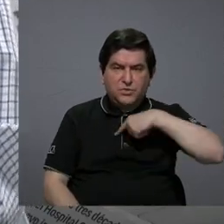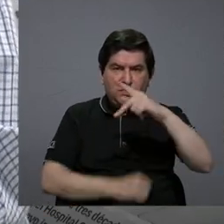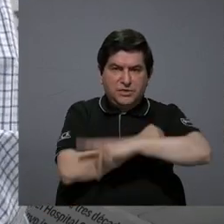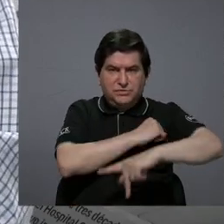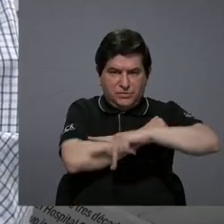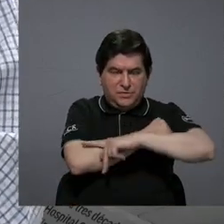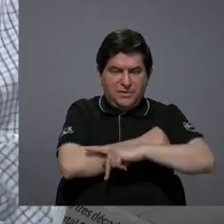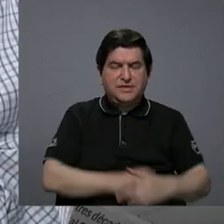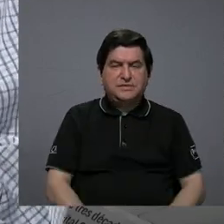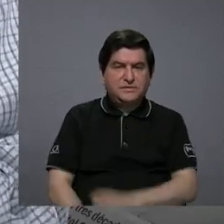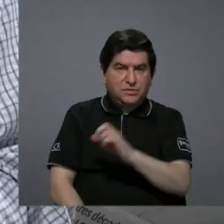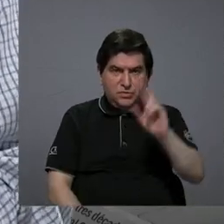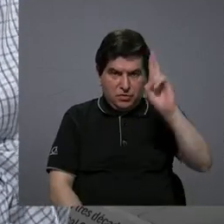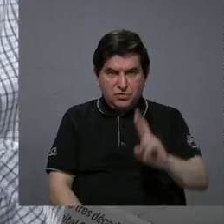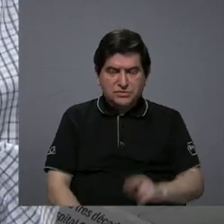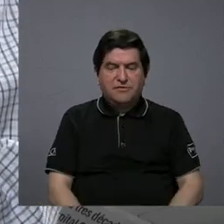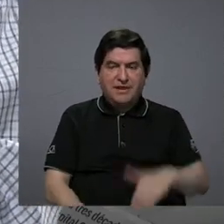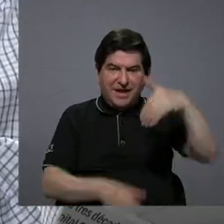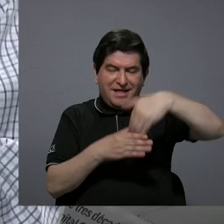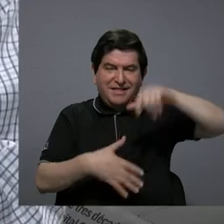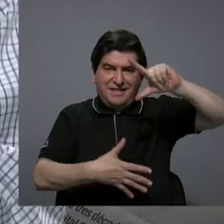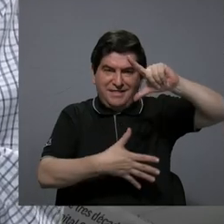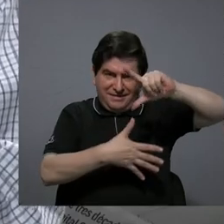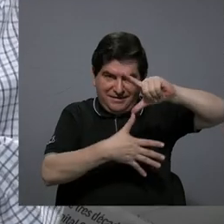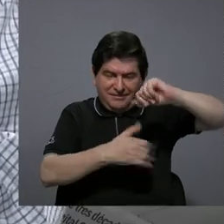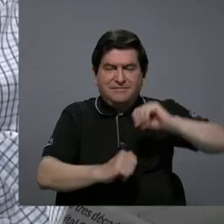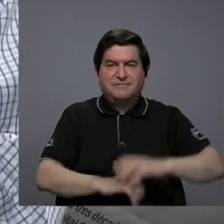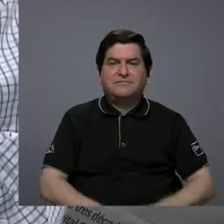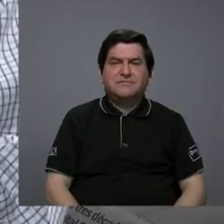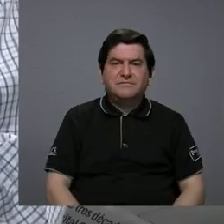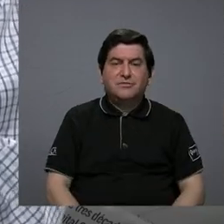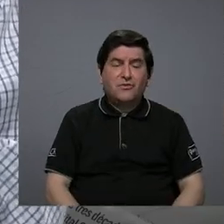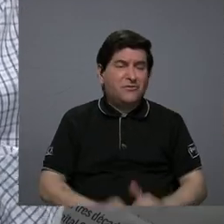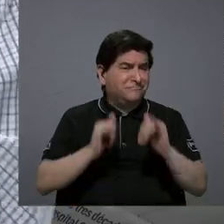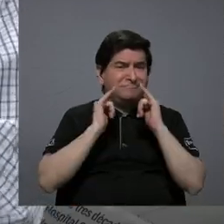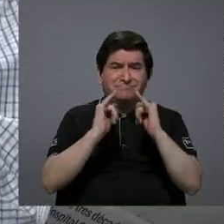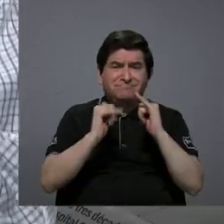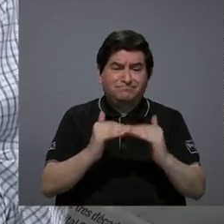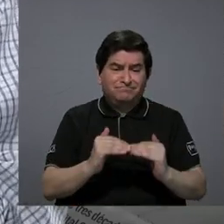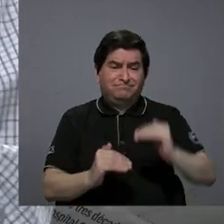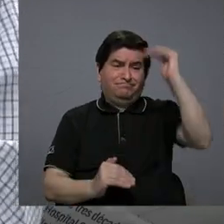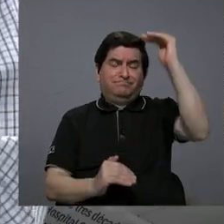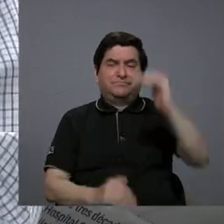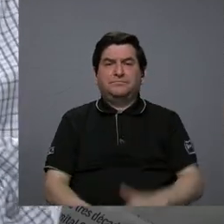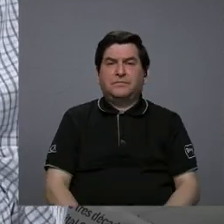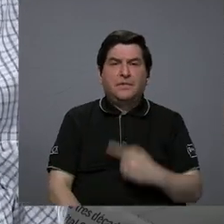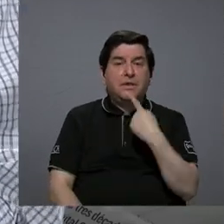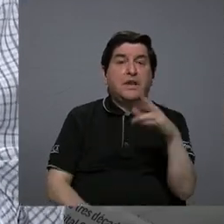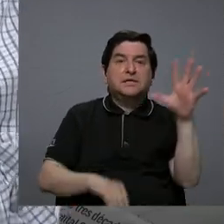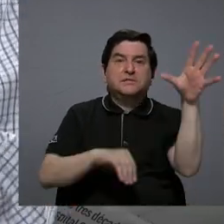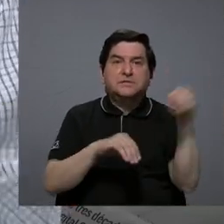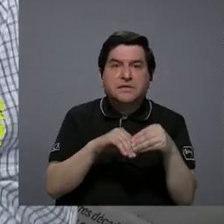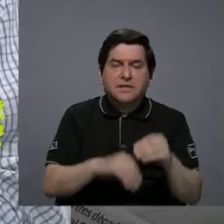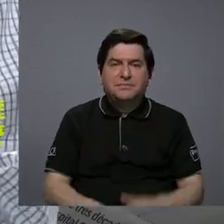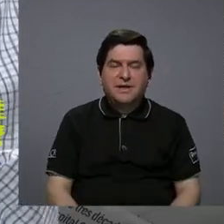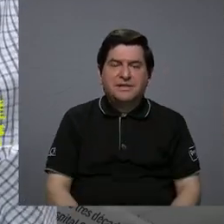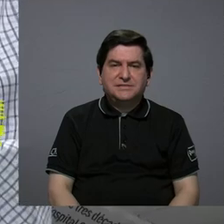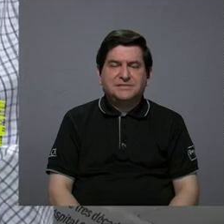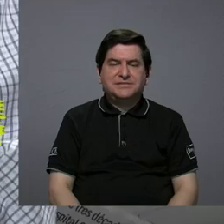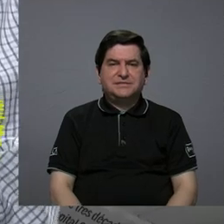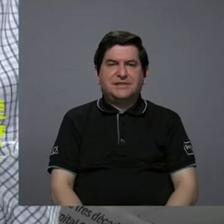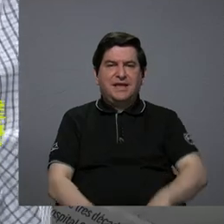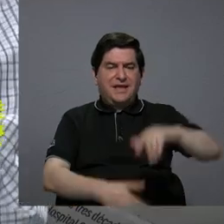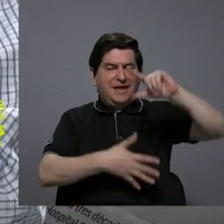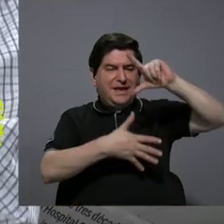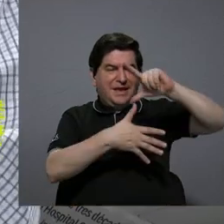países acá en Costa Rica de América Latina en donde la desigualdad es mayor. Y habría que decir que además América Latina